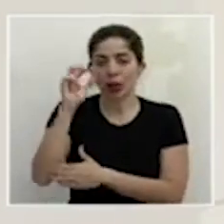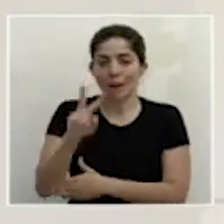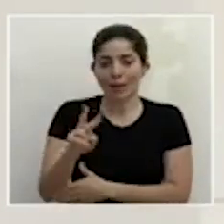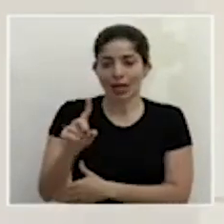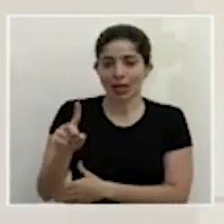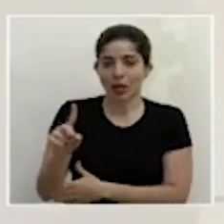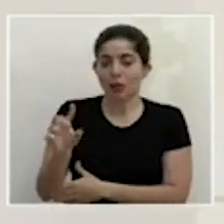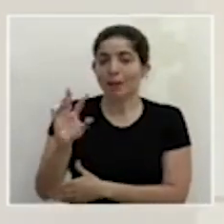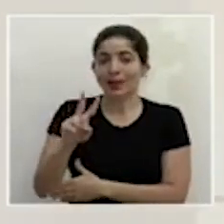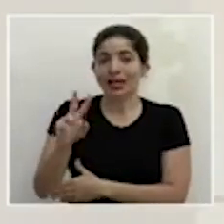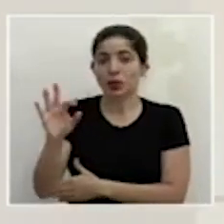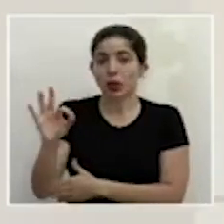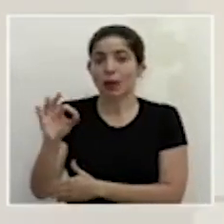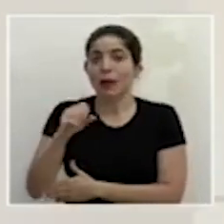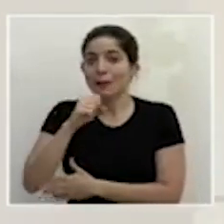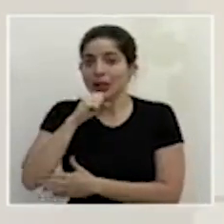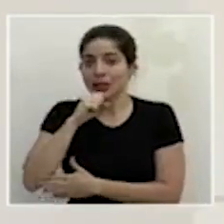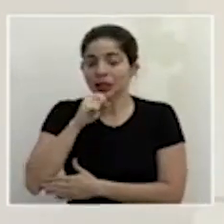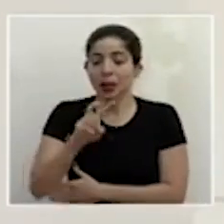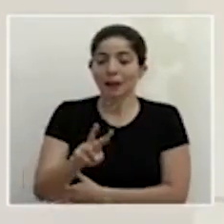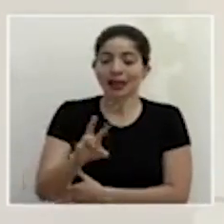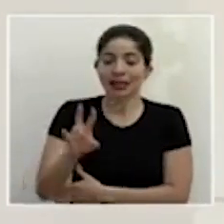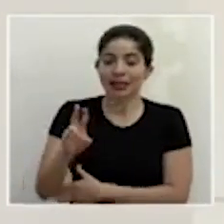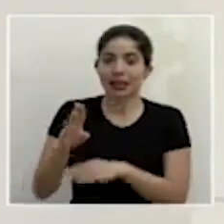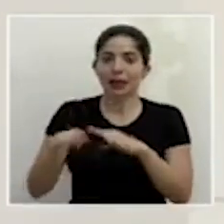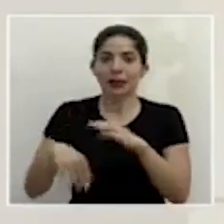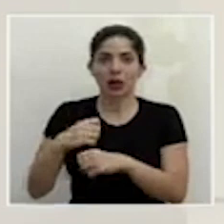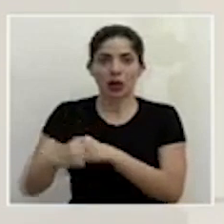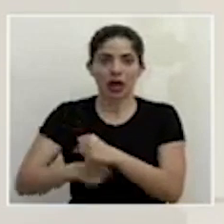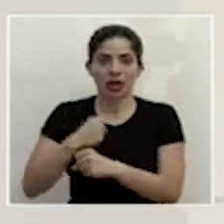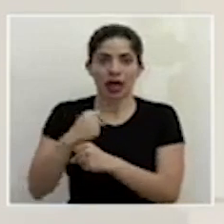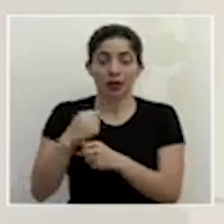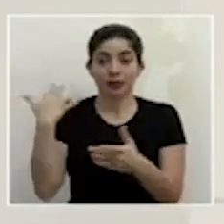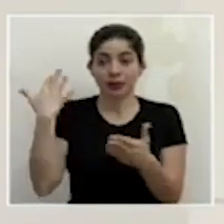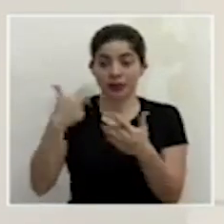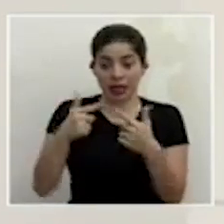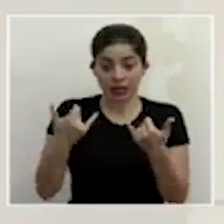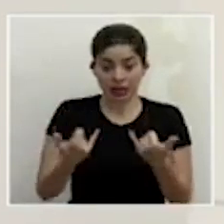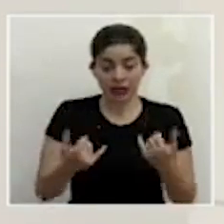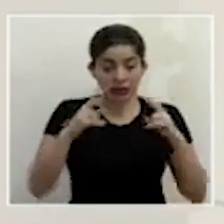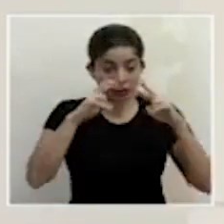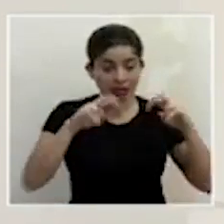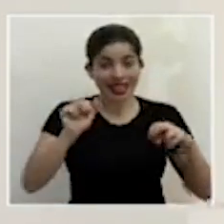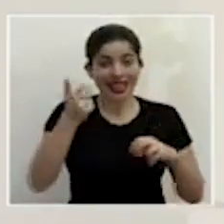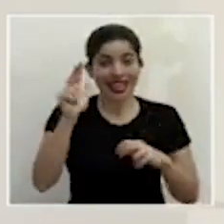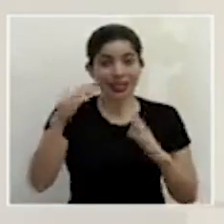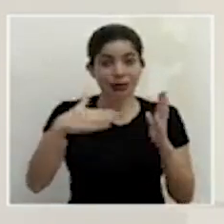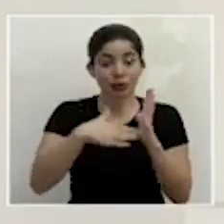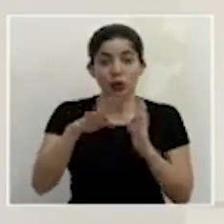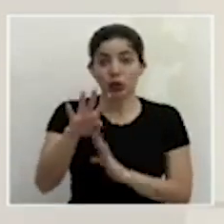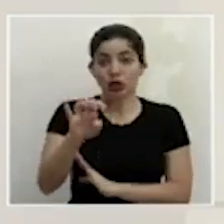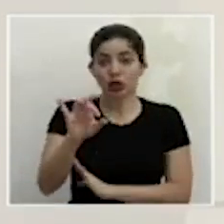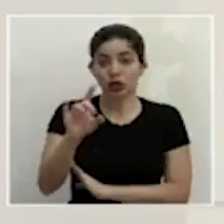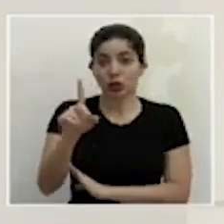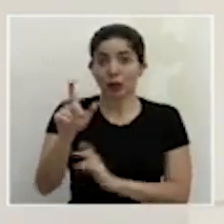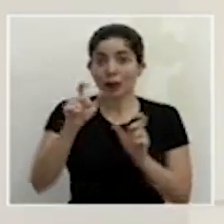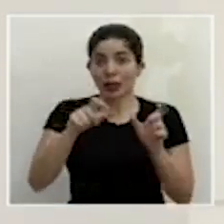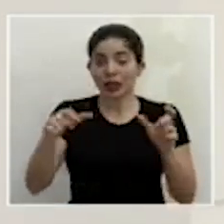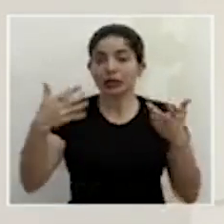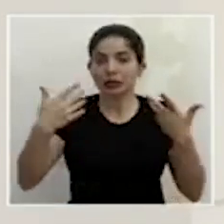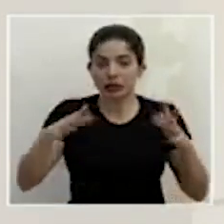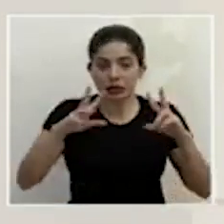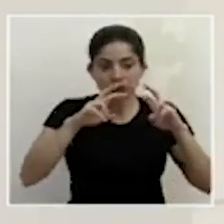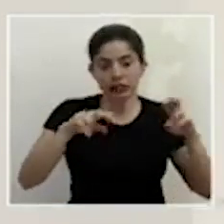mayores y 27 menores de edad. A este momento se han descartado 13,481 personas.